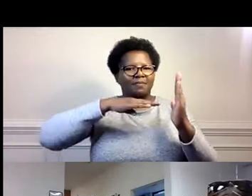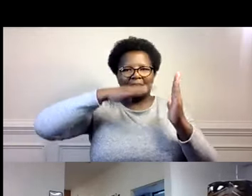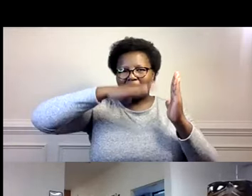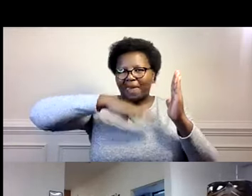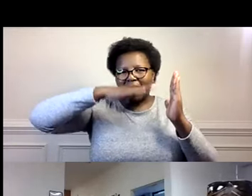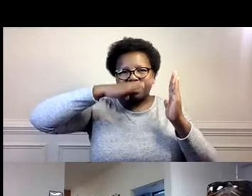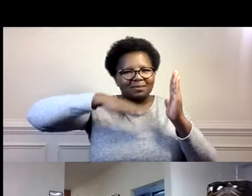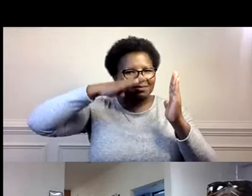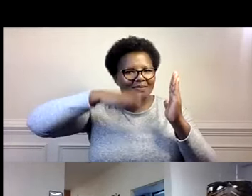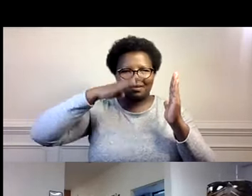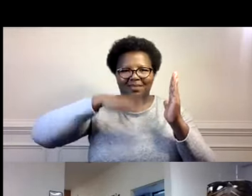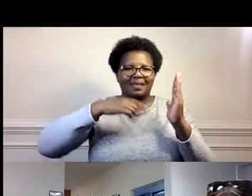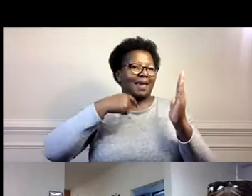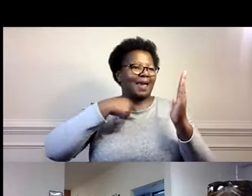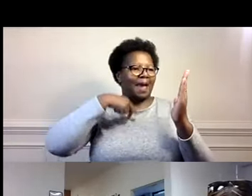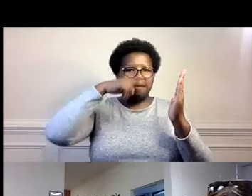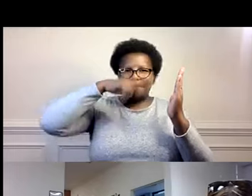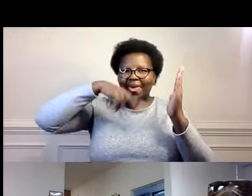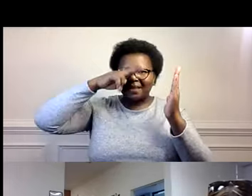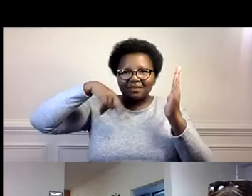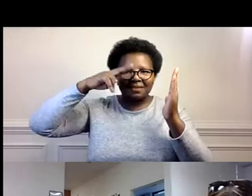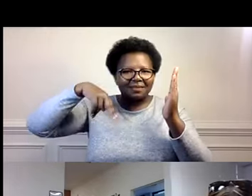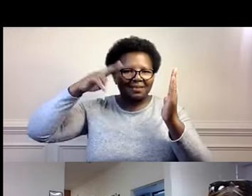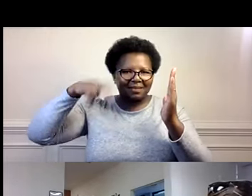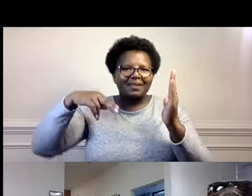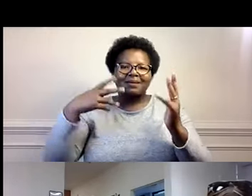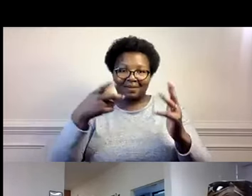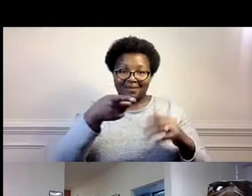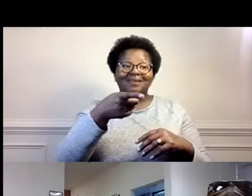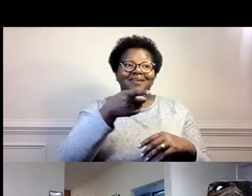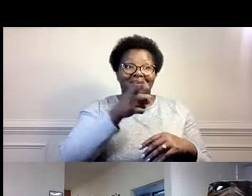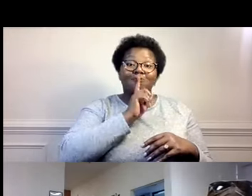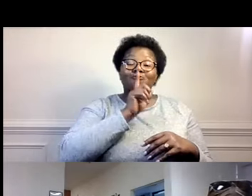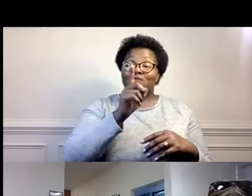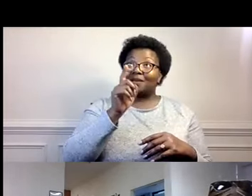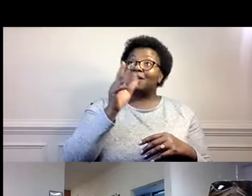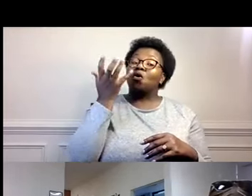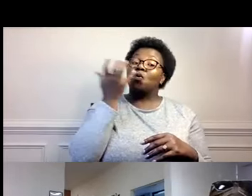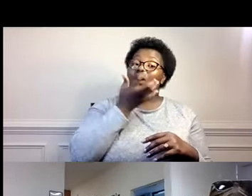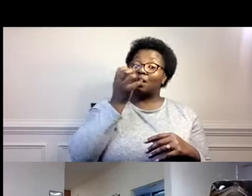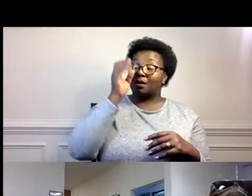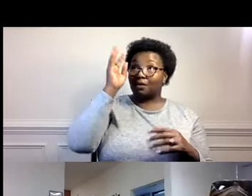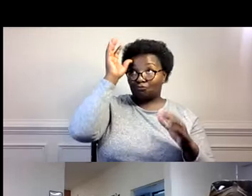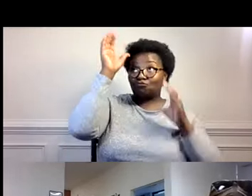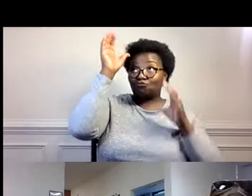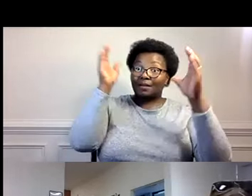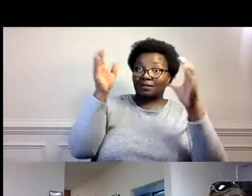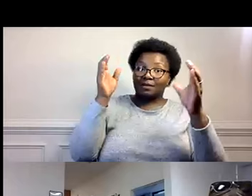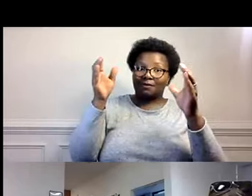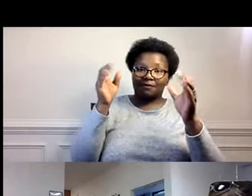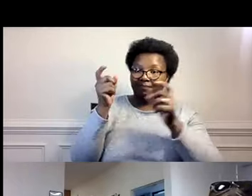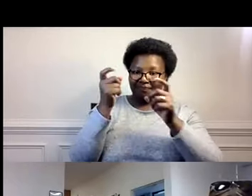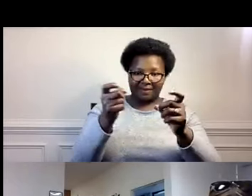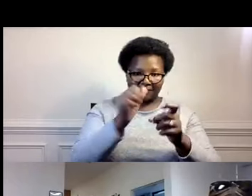artesanía. ¿Qué te gusta hacer? Bueno. A mí me gusta pintar. Eso es lo mío. Pintar. A Shauna le encanta la